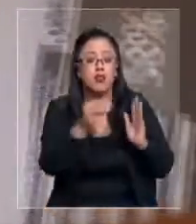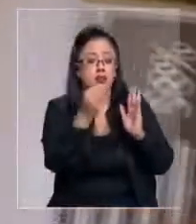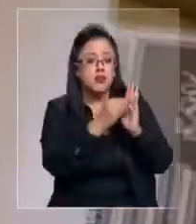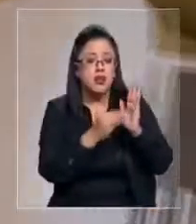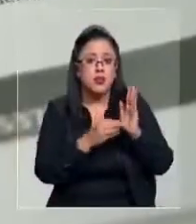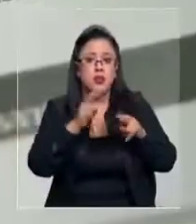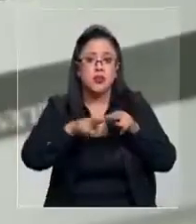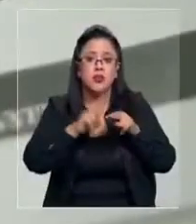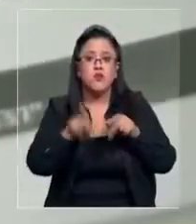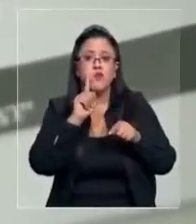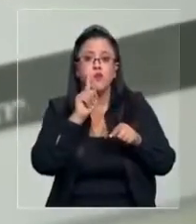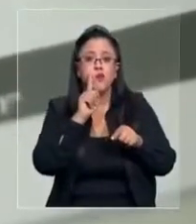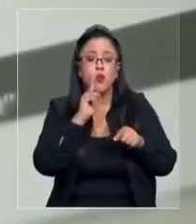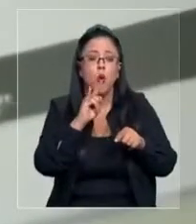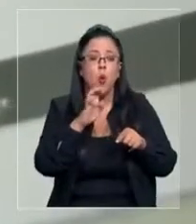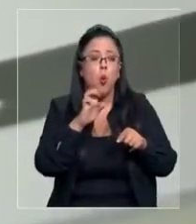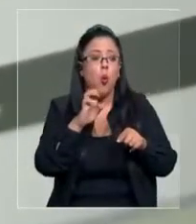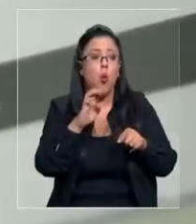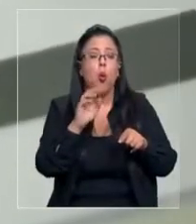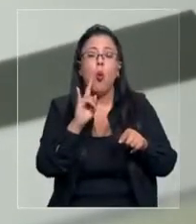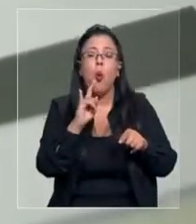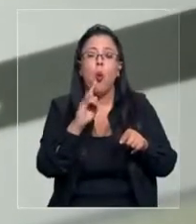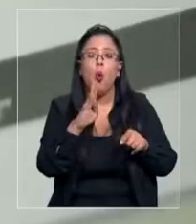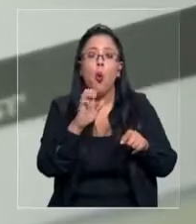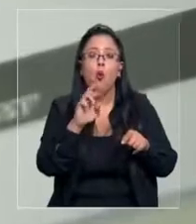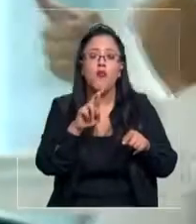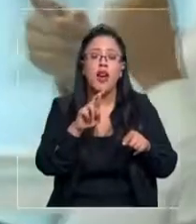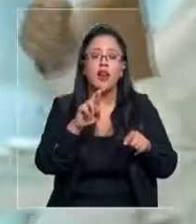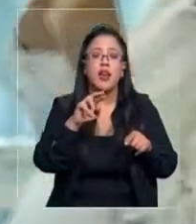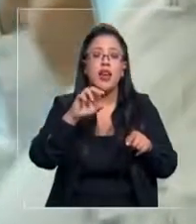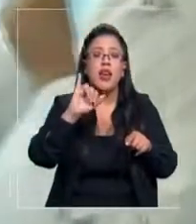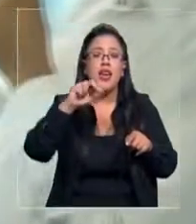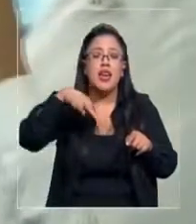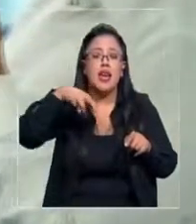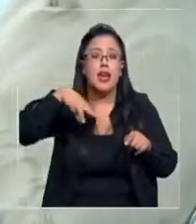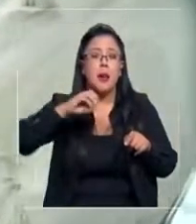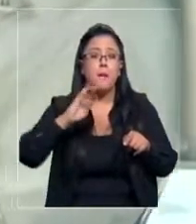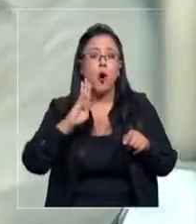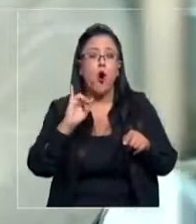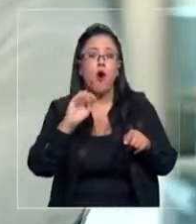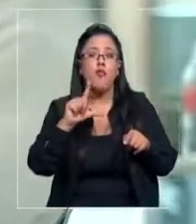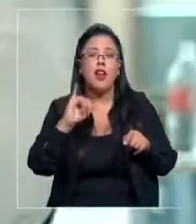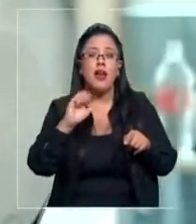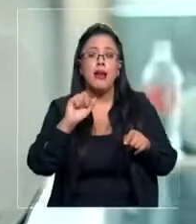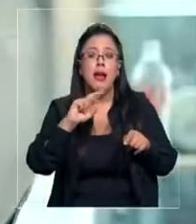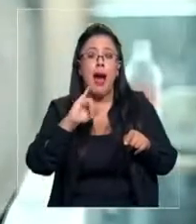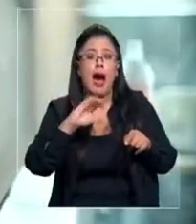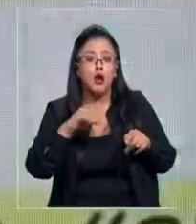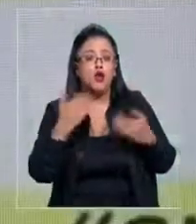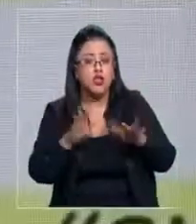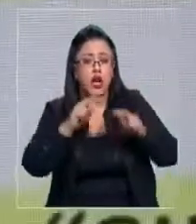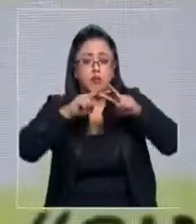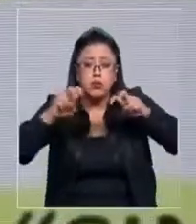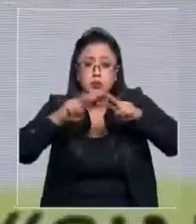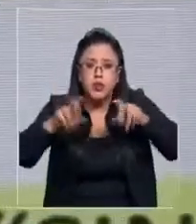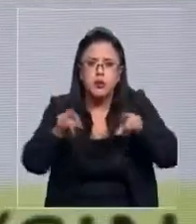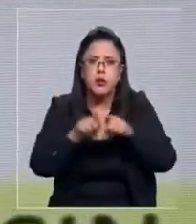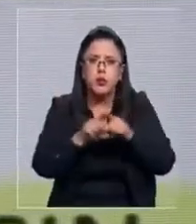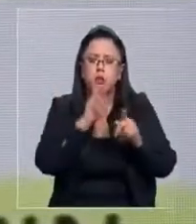realizado por Uber Inmobiliario a la empresa Las Bellotas, que administra esa comunidad, dejó resultados certeros.